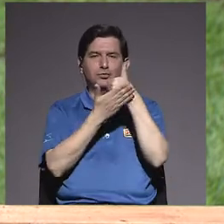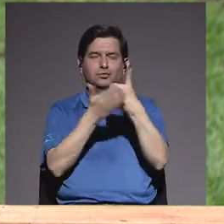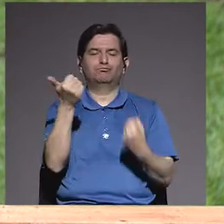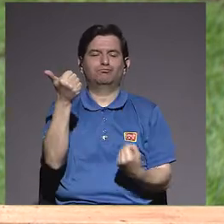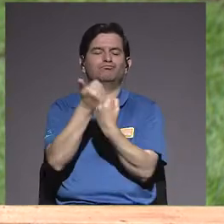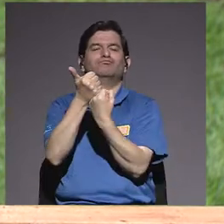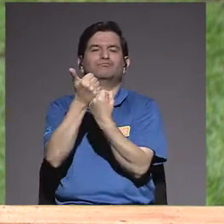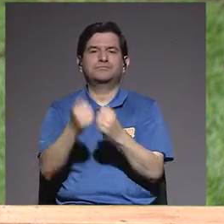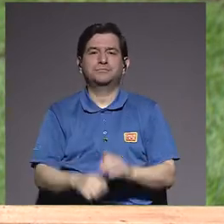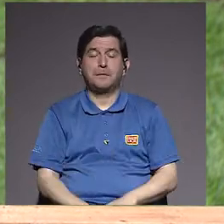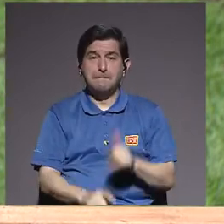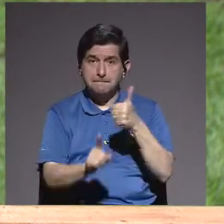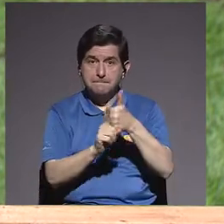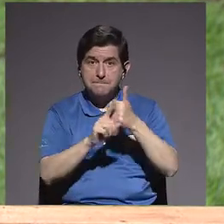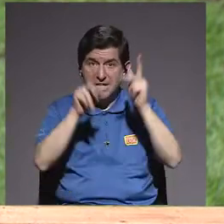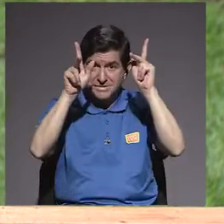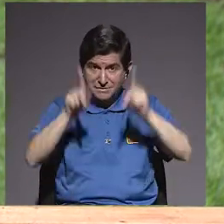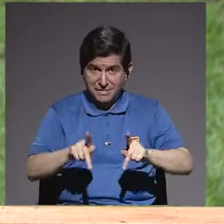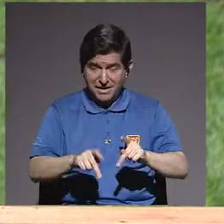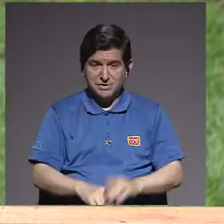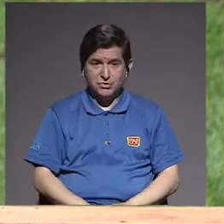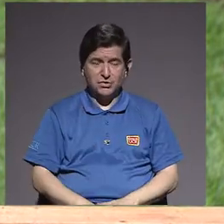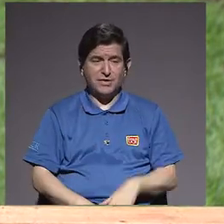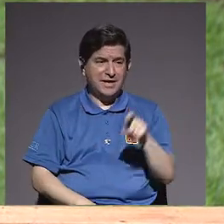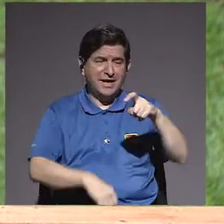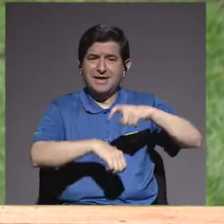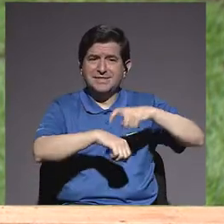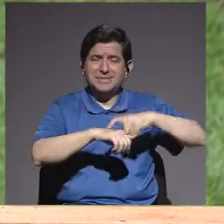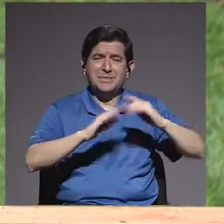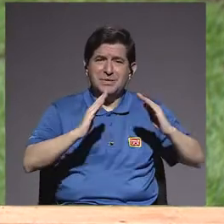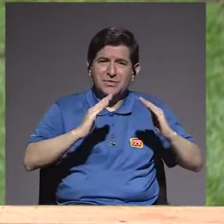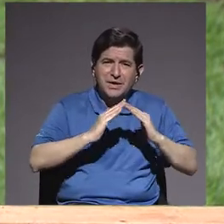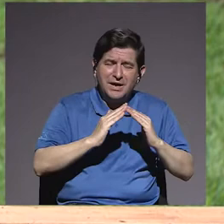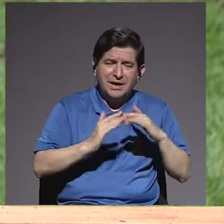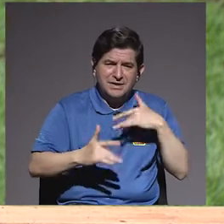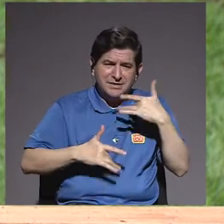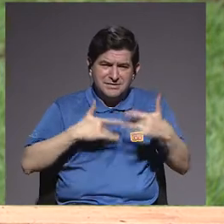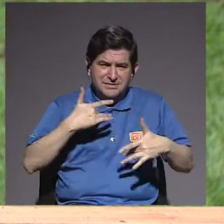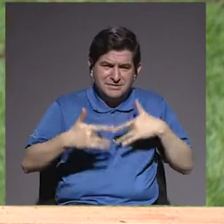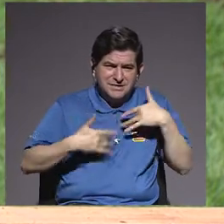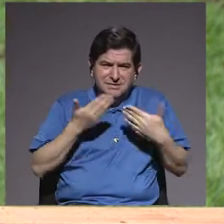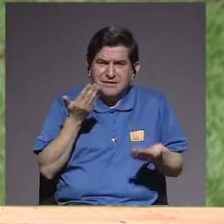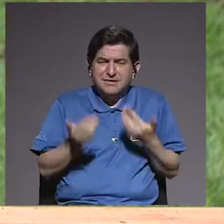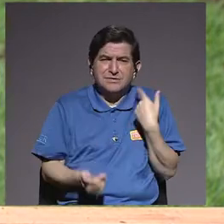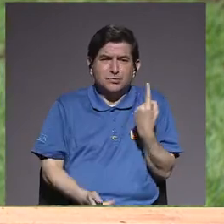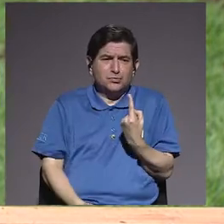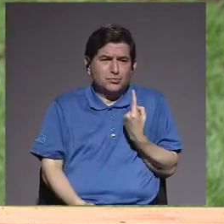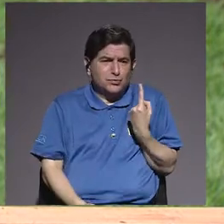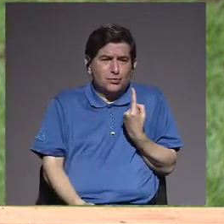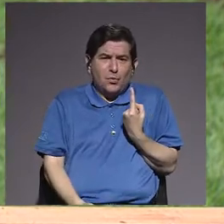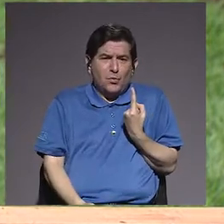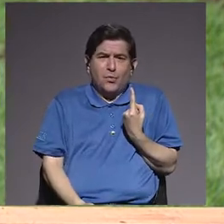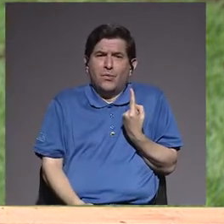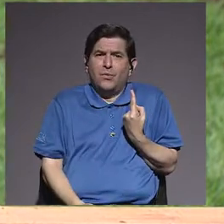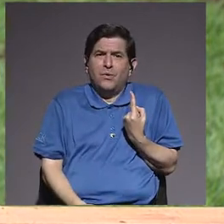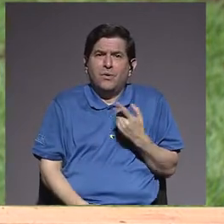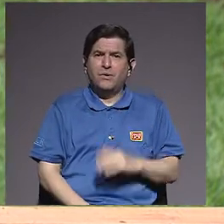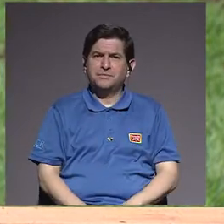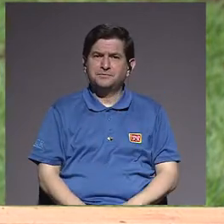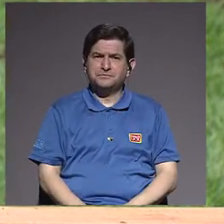apoyo. por ejemplo, digamos, la misma persona en sí que está en ese momento en casa, sintiéndose tal vez solo y qué sé yo,